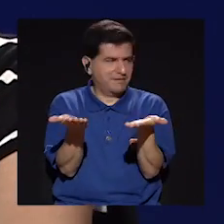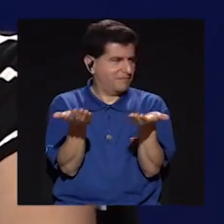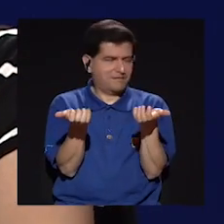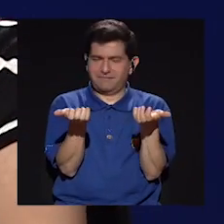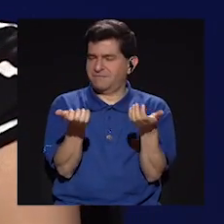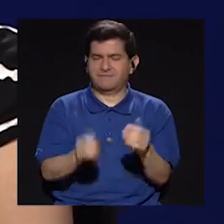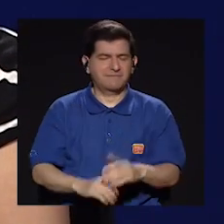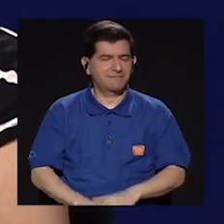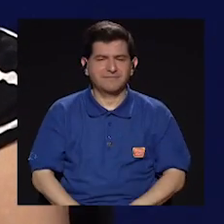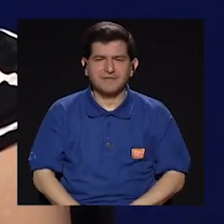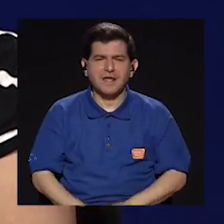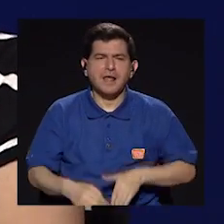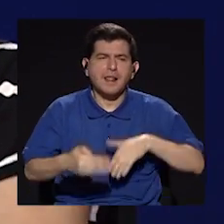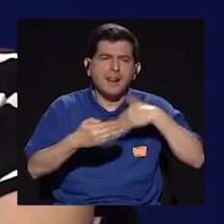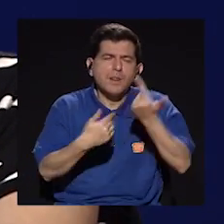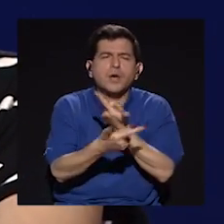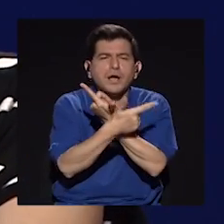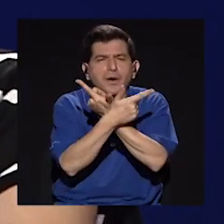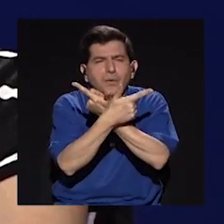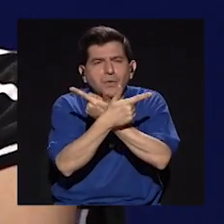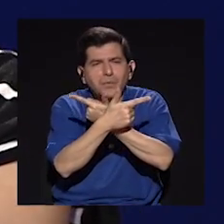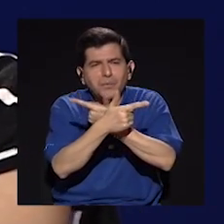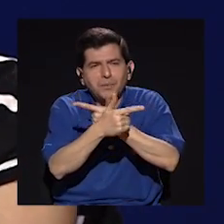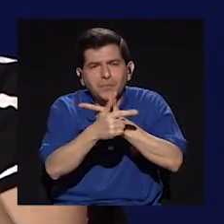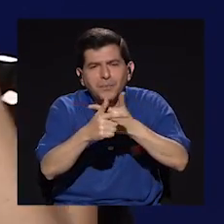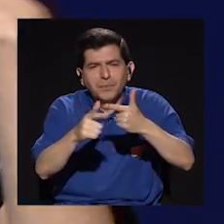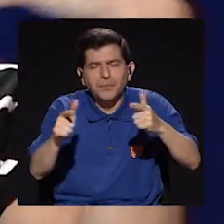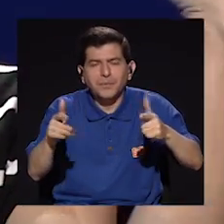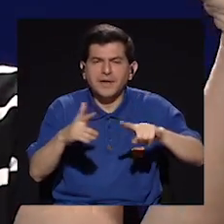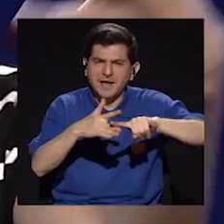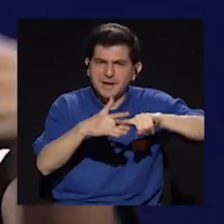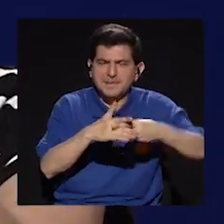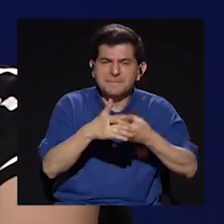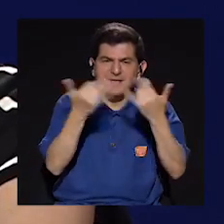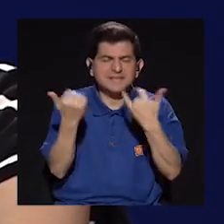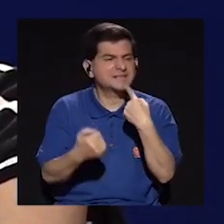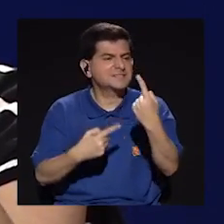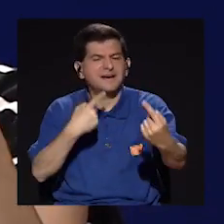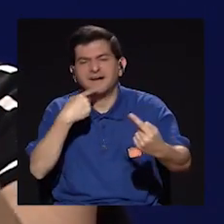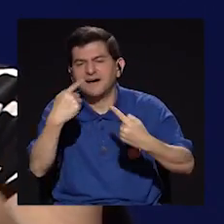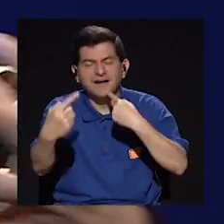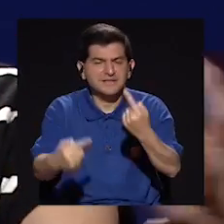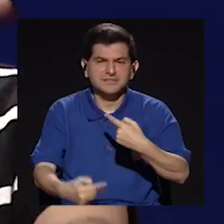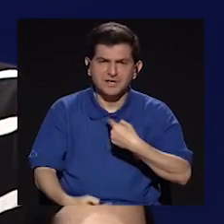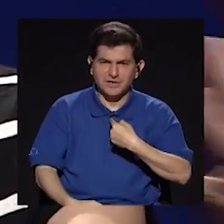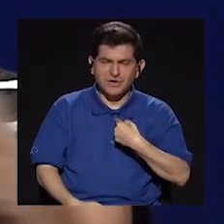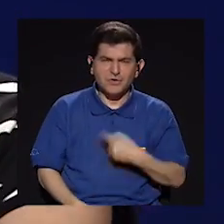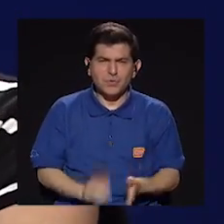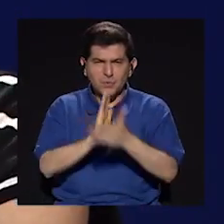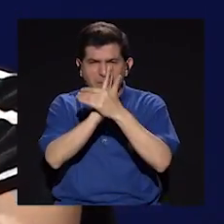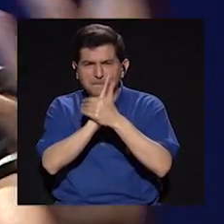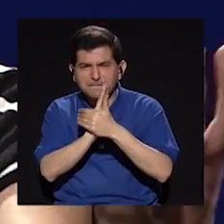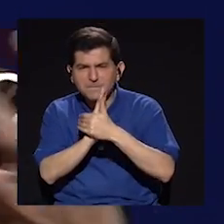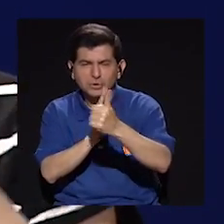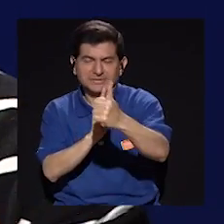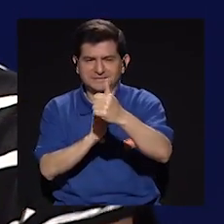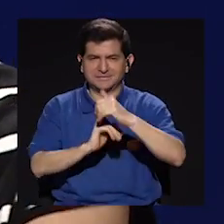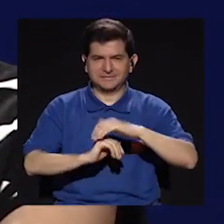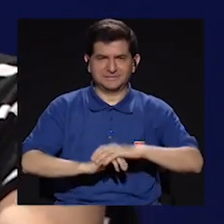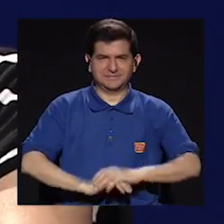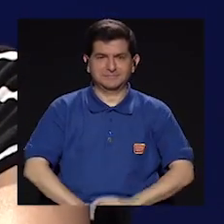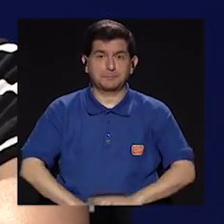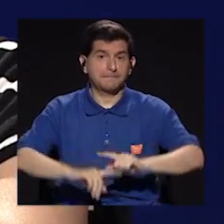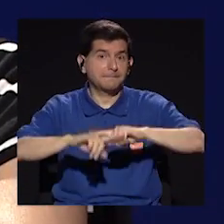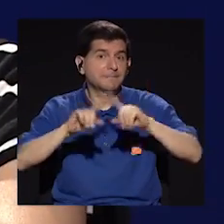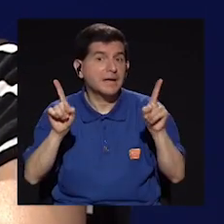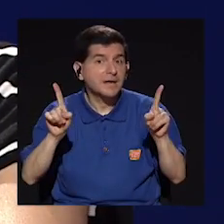luego como que se van soltando poco a poco, ya empiezan un poco como a decir cosas y uno como que potencializa a otro